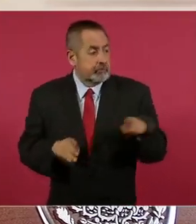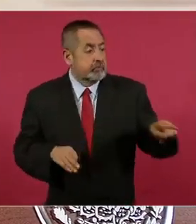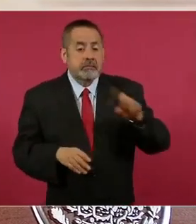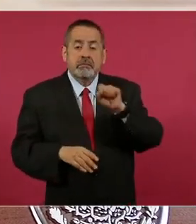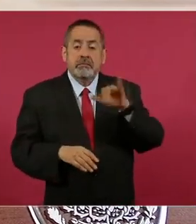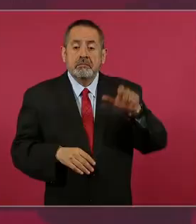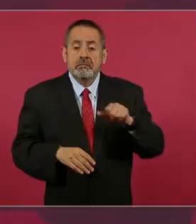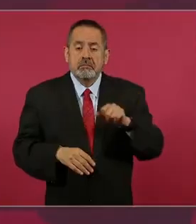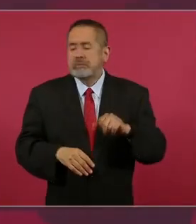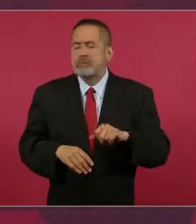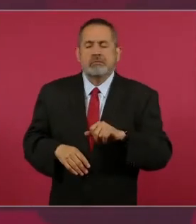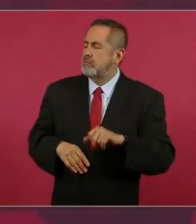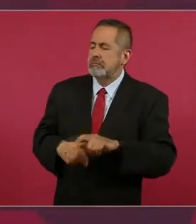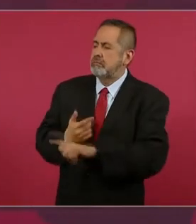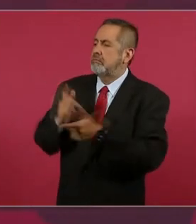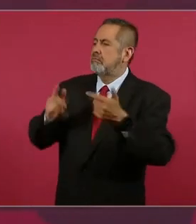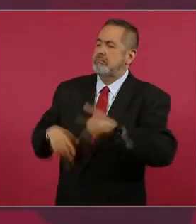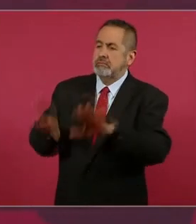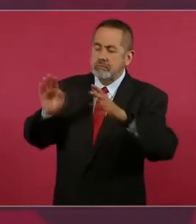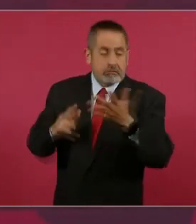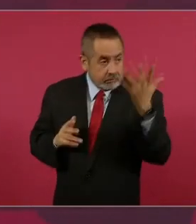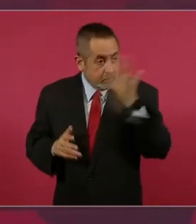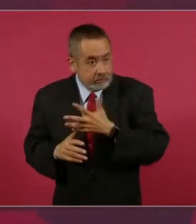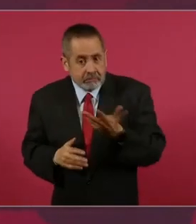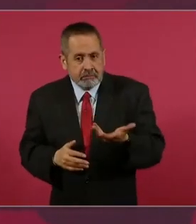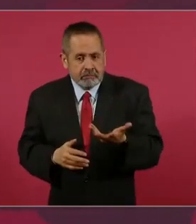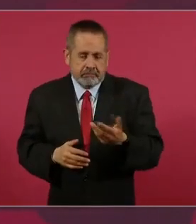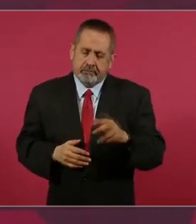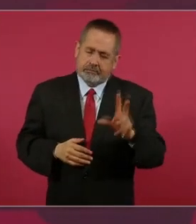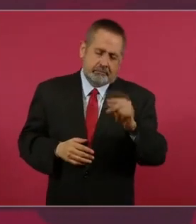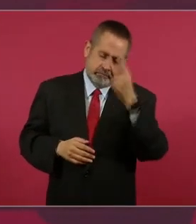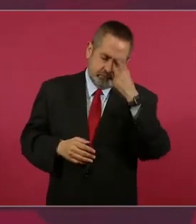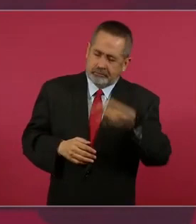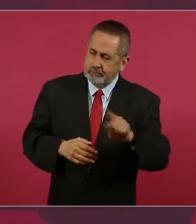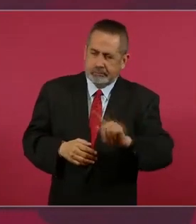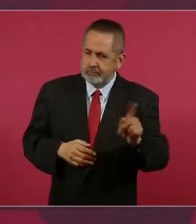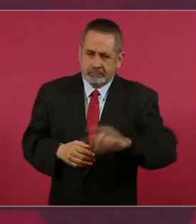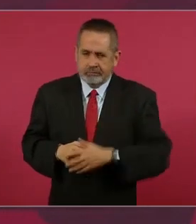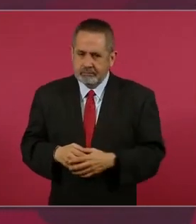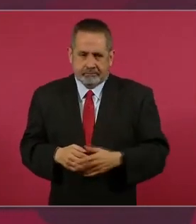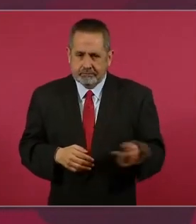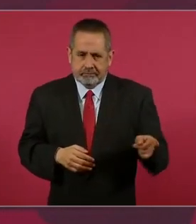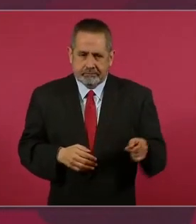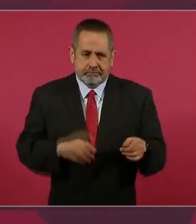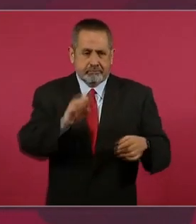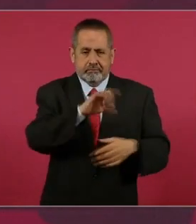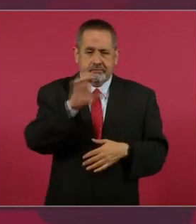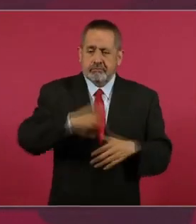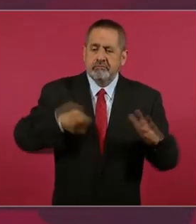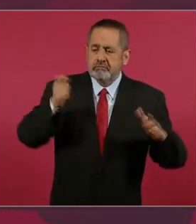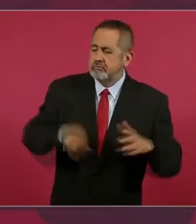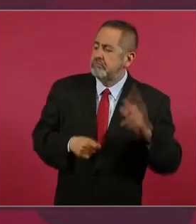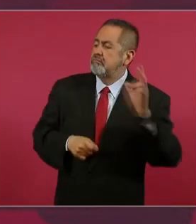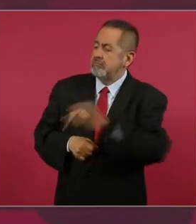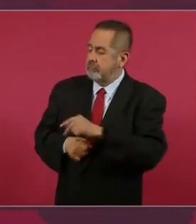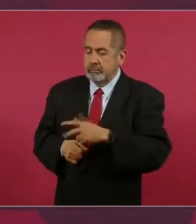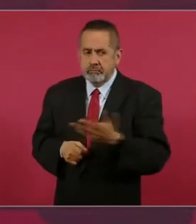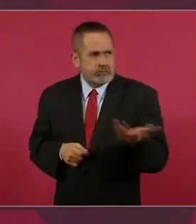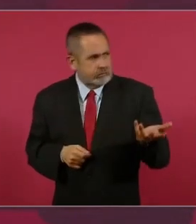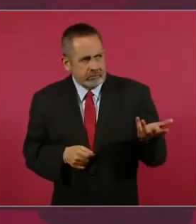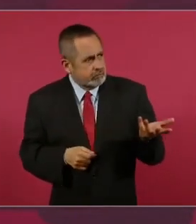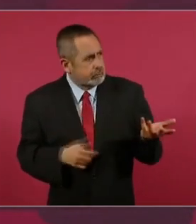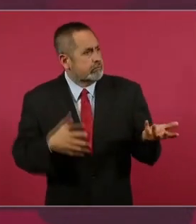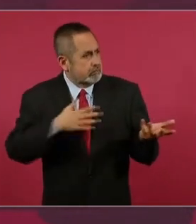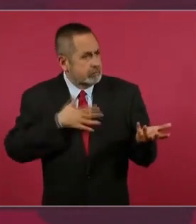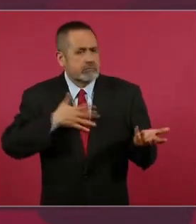va a negarnos el derecho a proteger